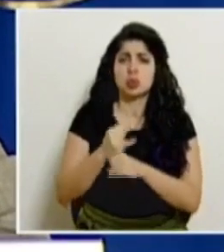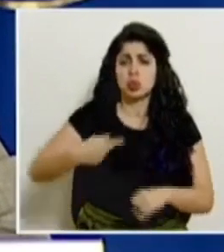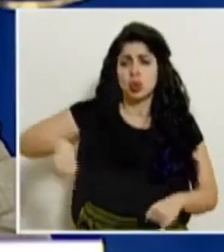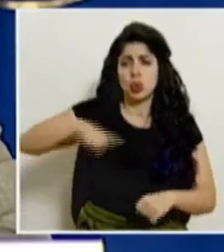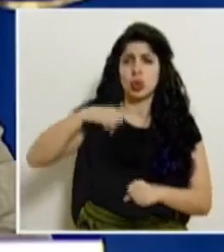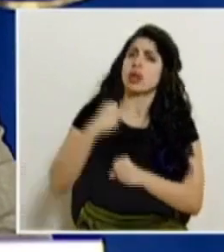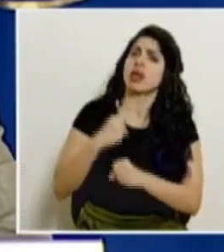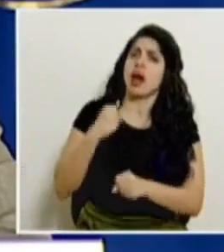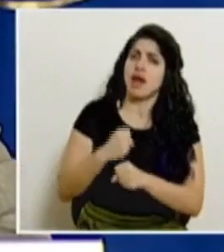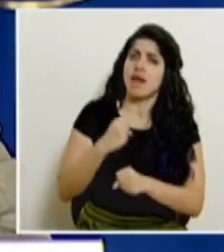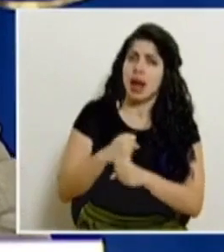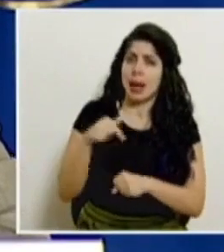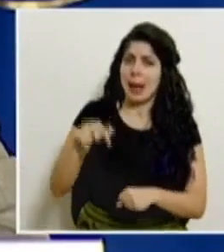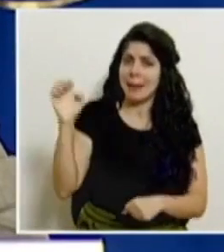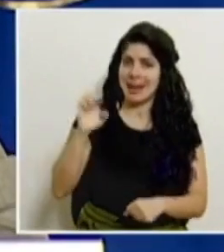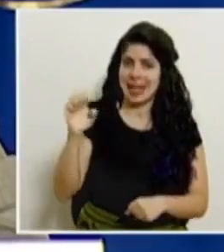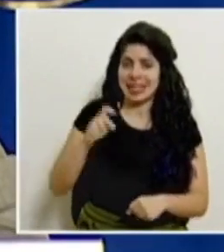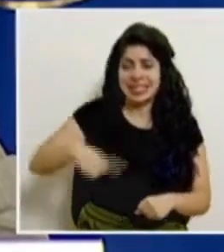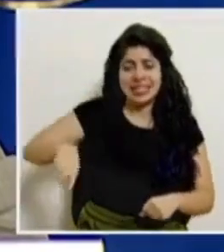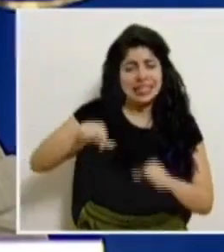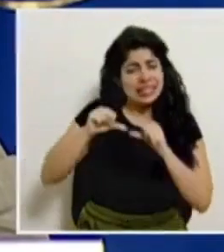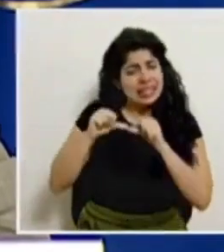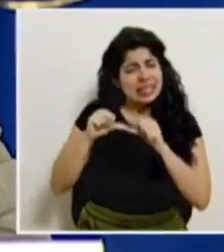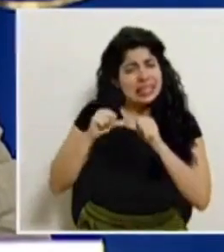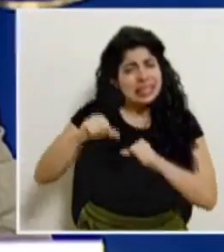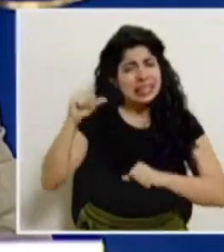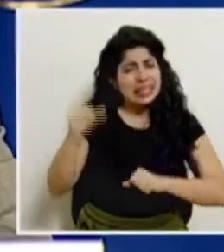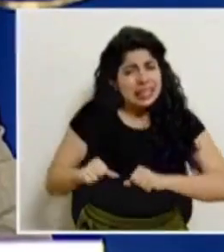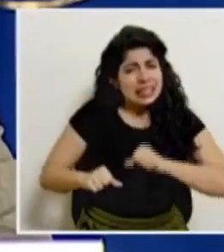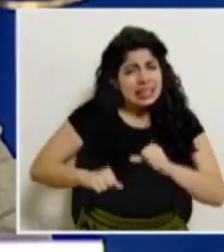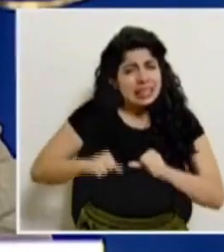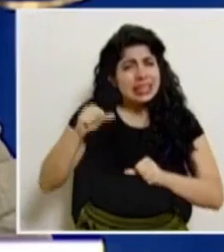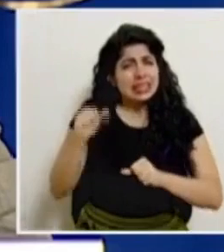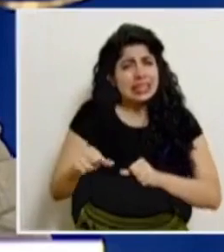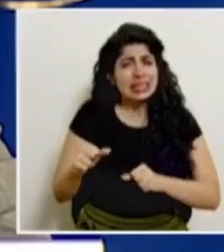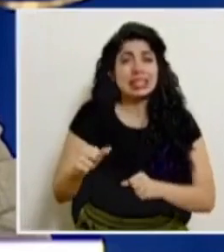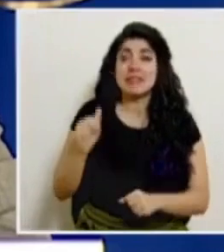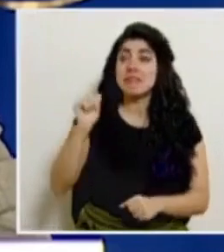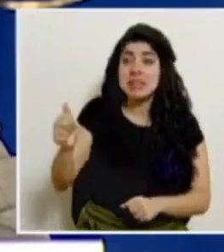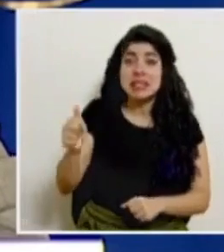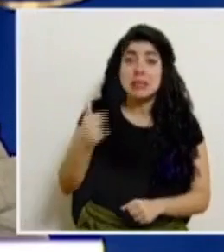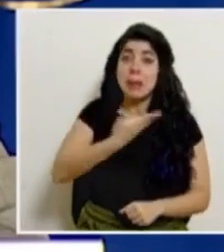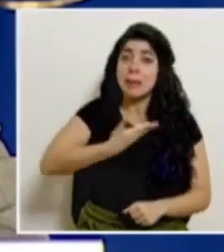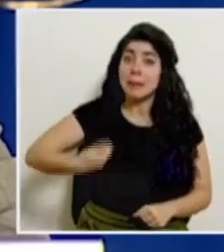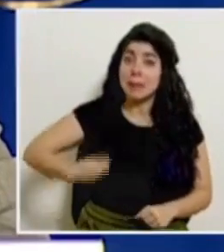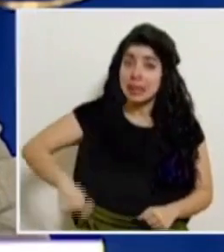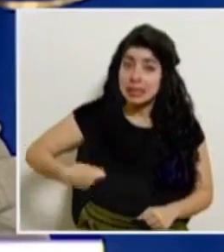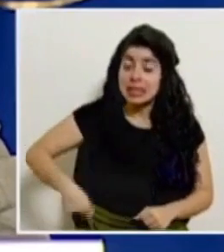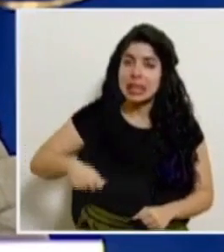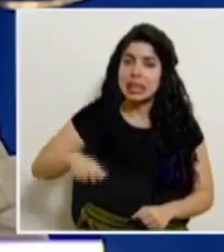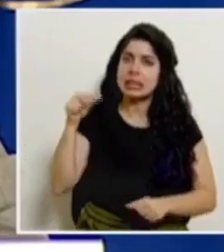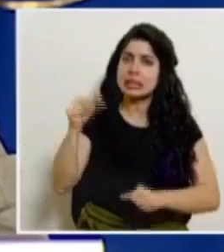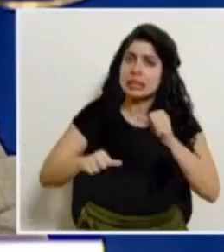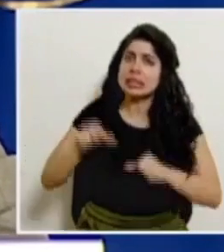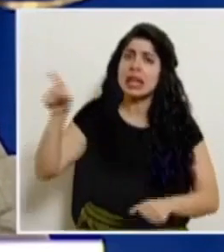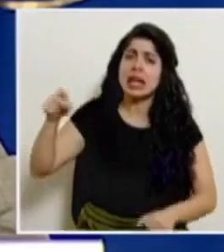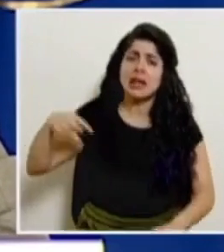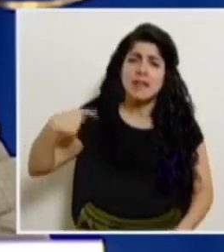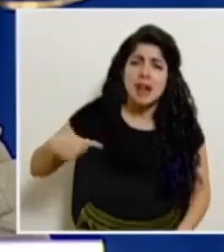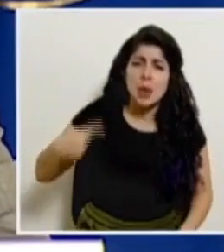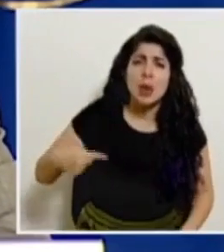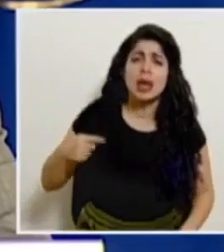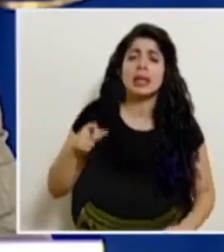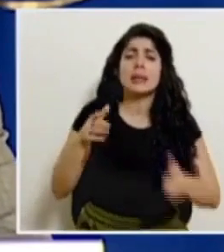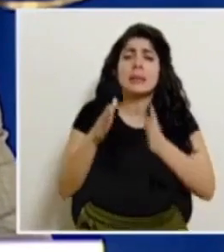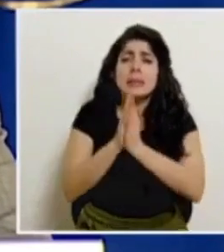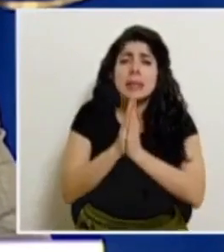trabajando en esta emergencia. un esfuerzo permanente también del mismo señor presidente de la República que constantemente estamos